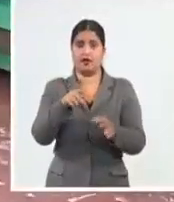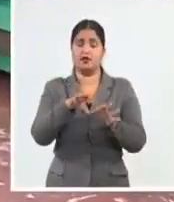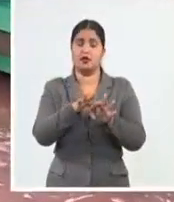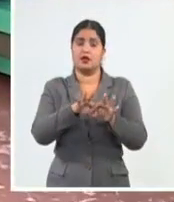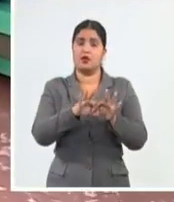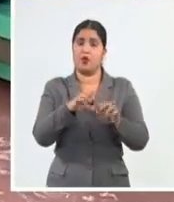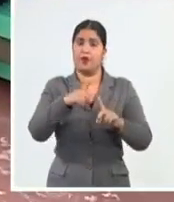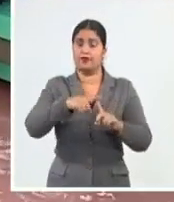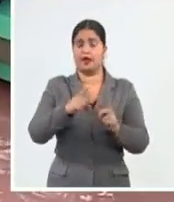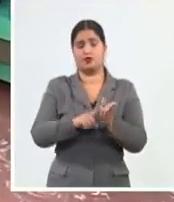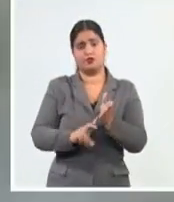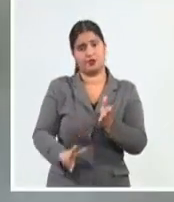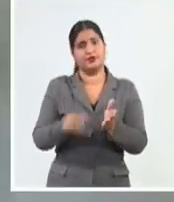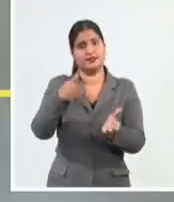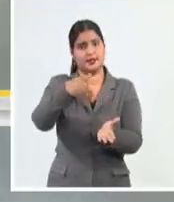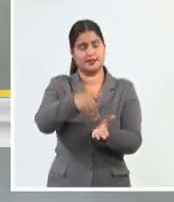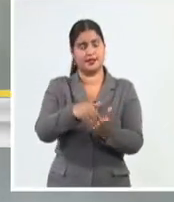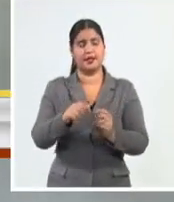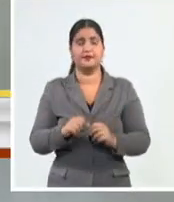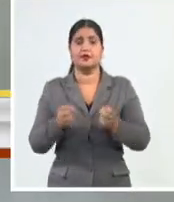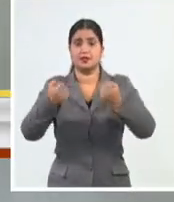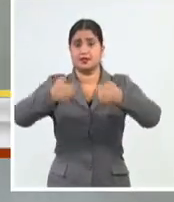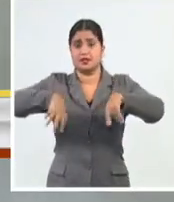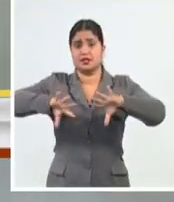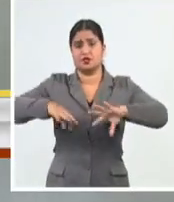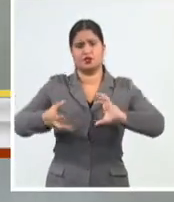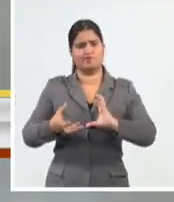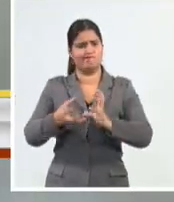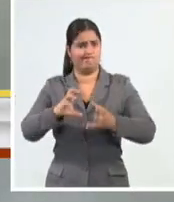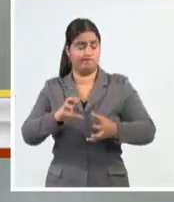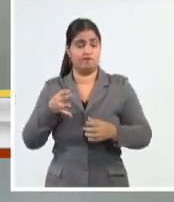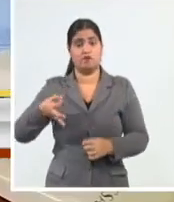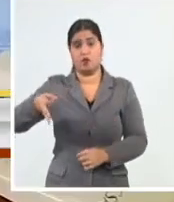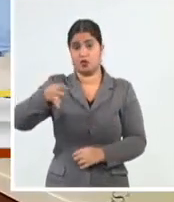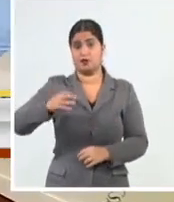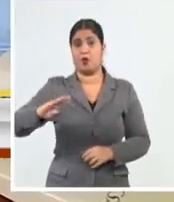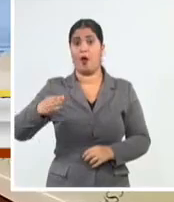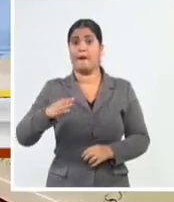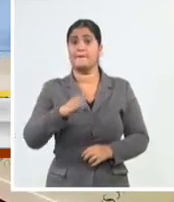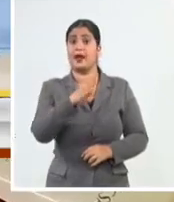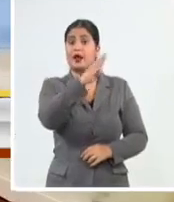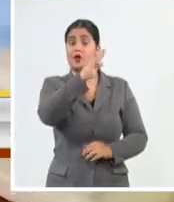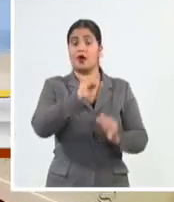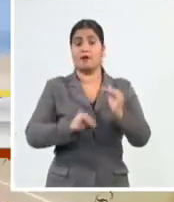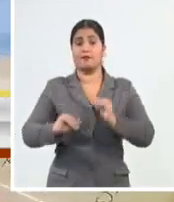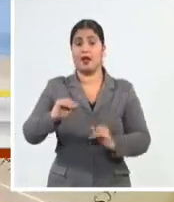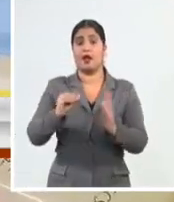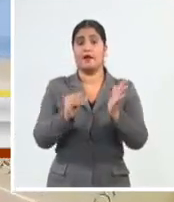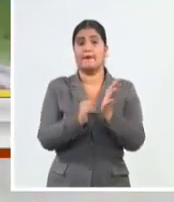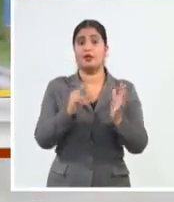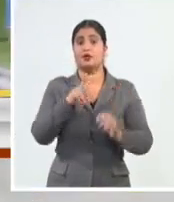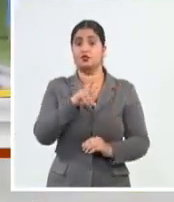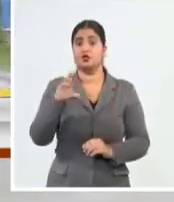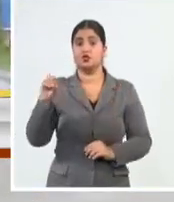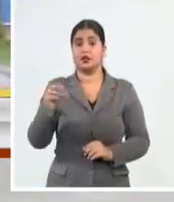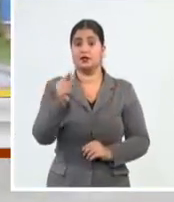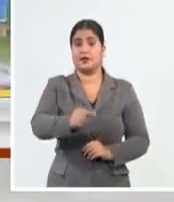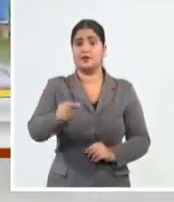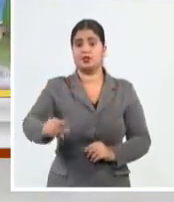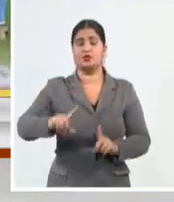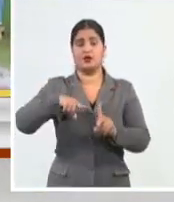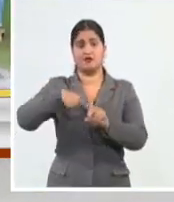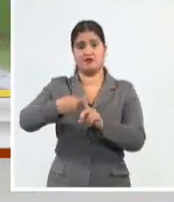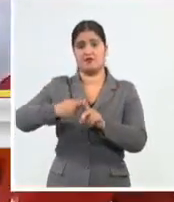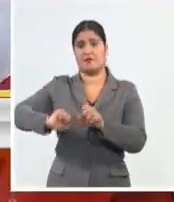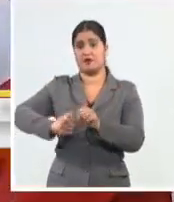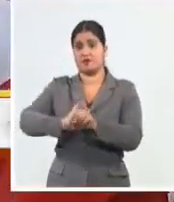Tras la compleja situación epidemiológica de Baracoa con la confirmación de más de 1.200 personas con la COVID-19 en